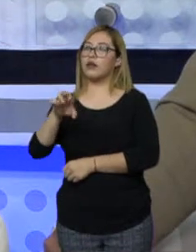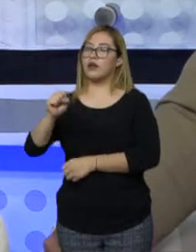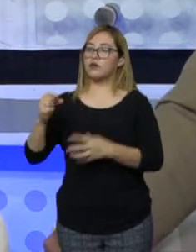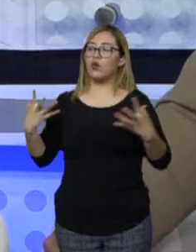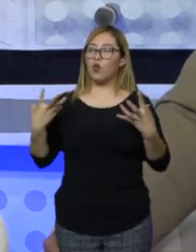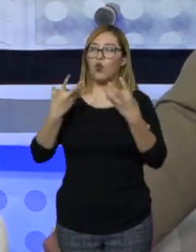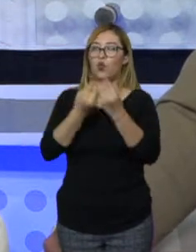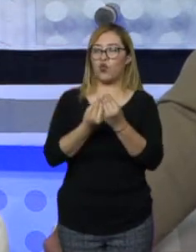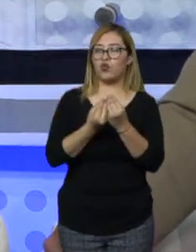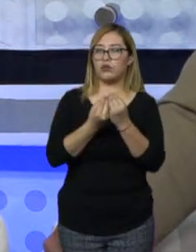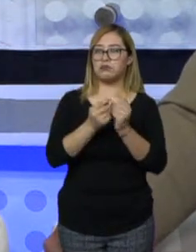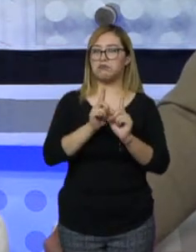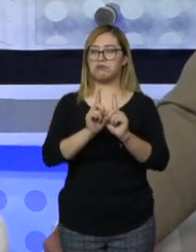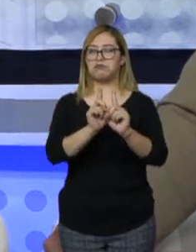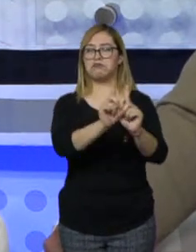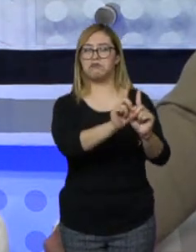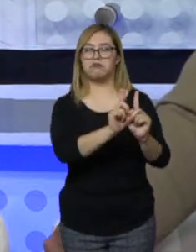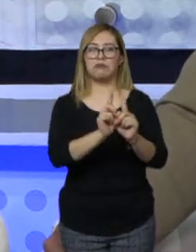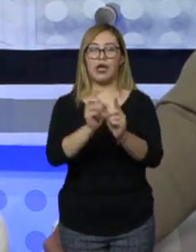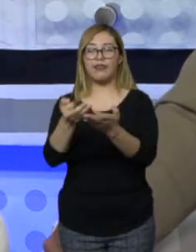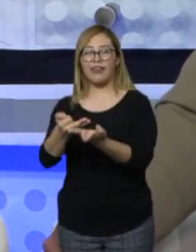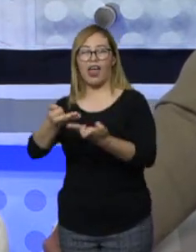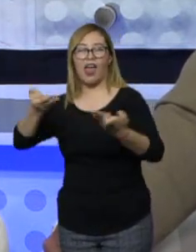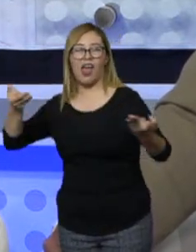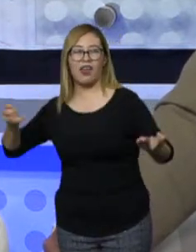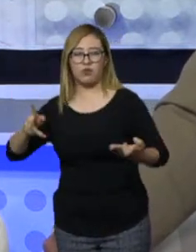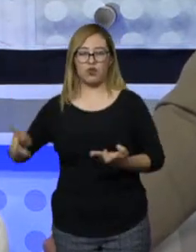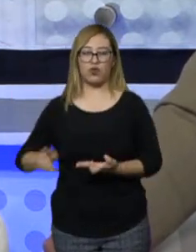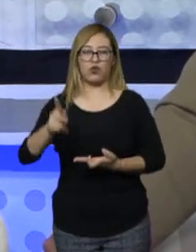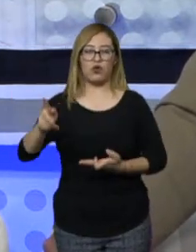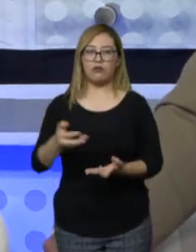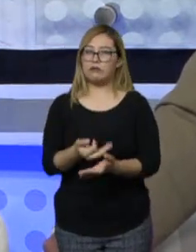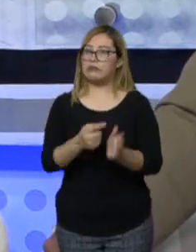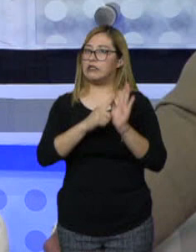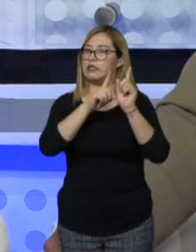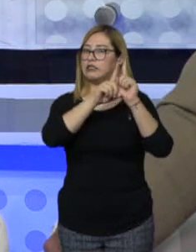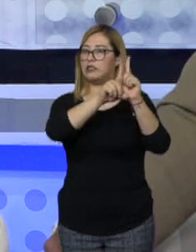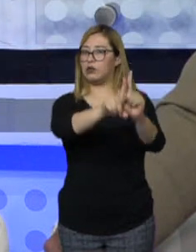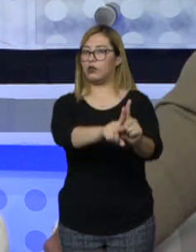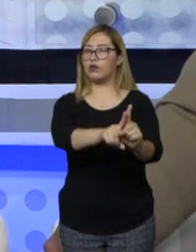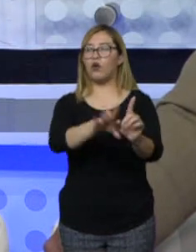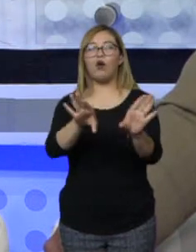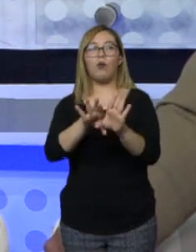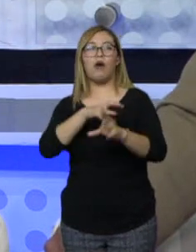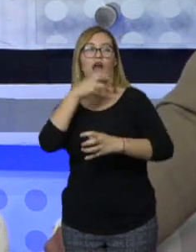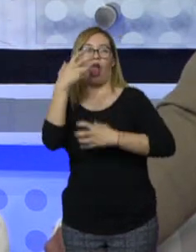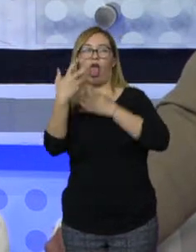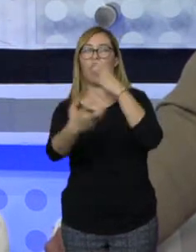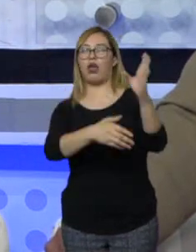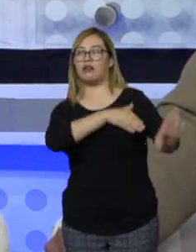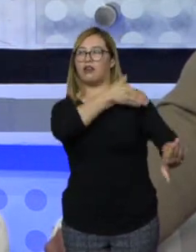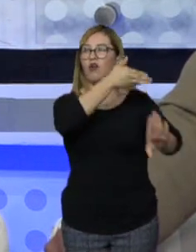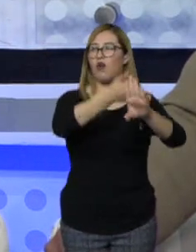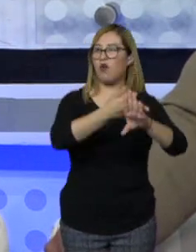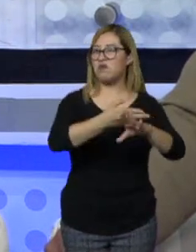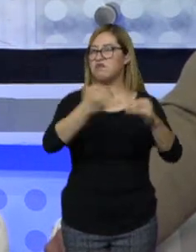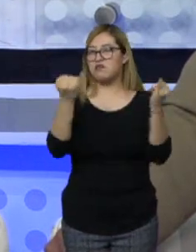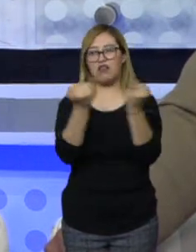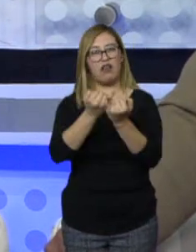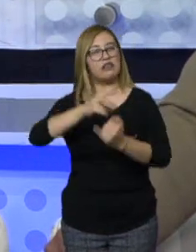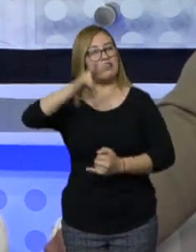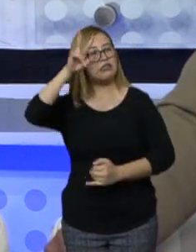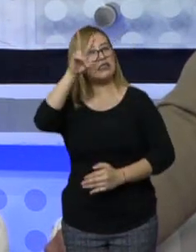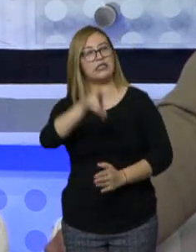abierta, es un terregal, y el tema fue que ahí le bucharon con todo, le pegaron pero con